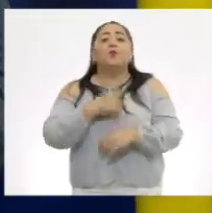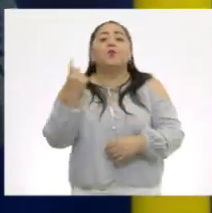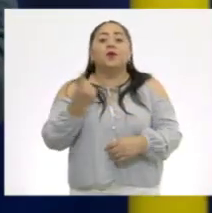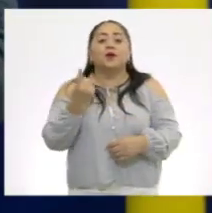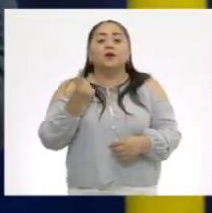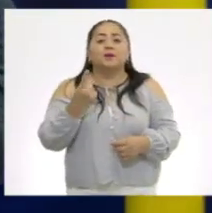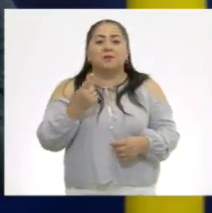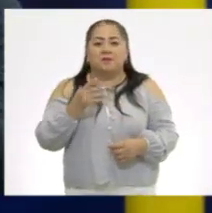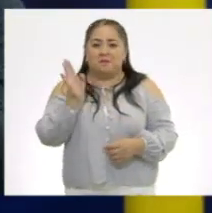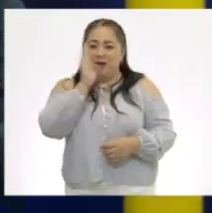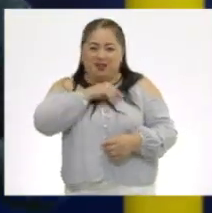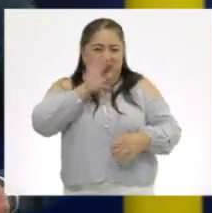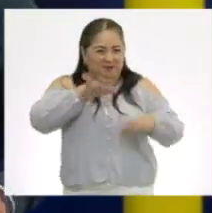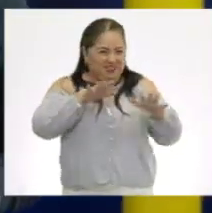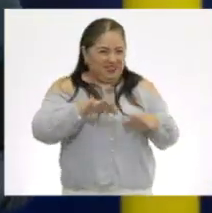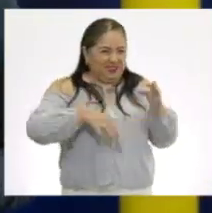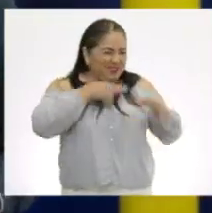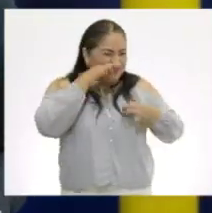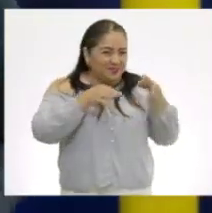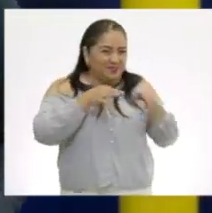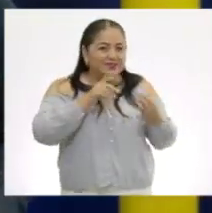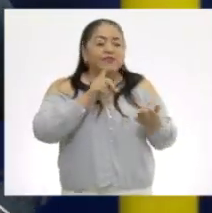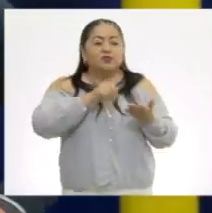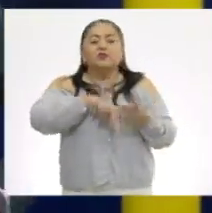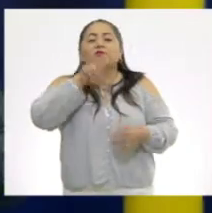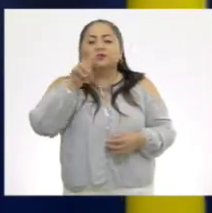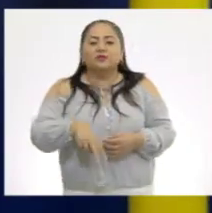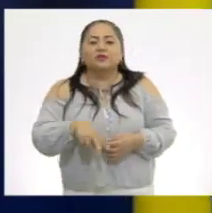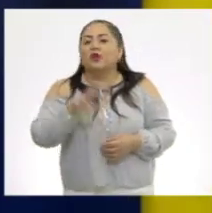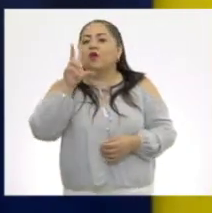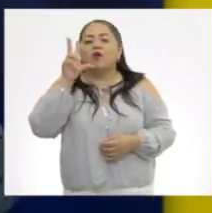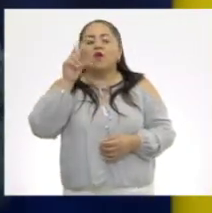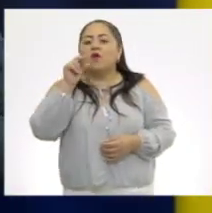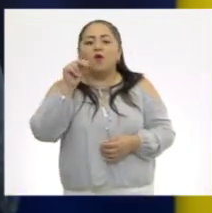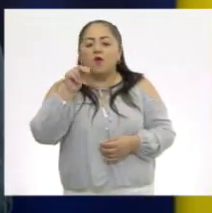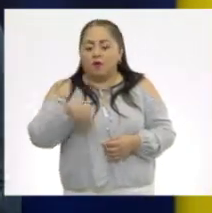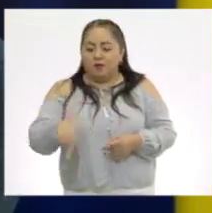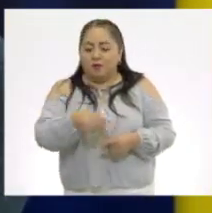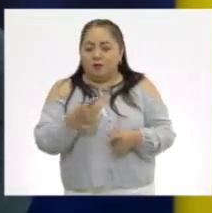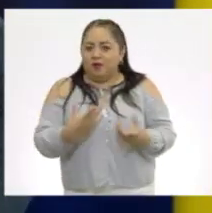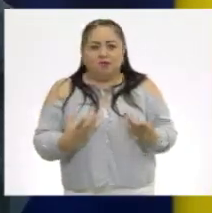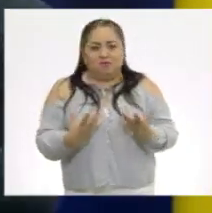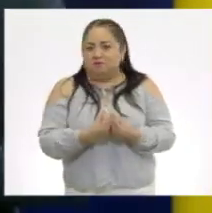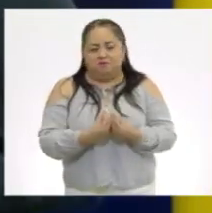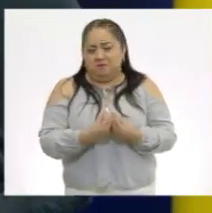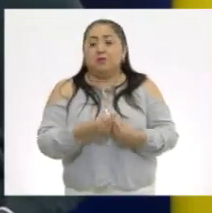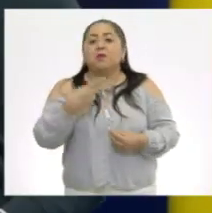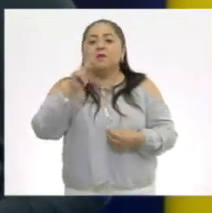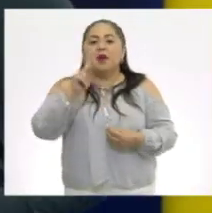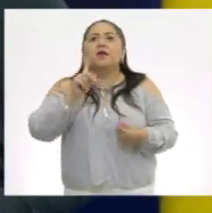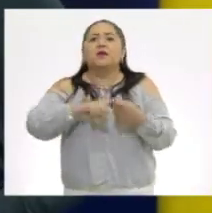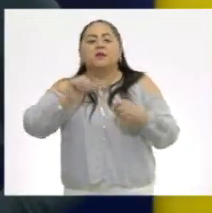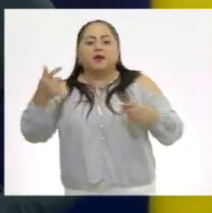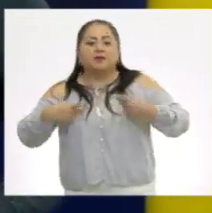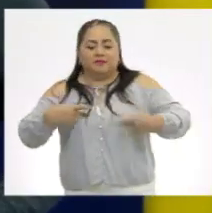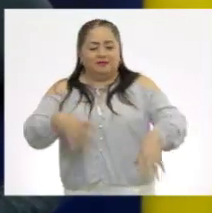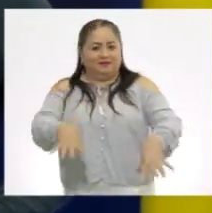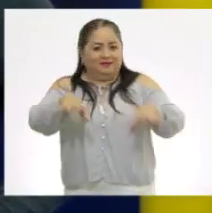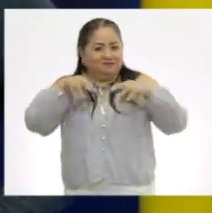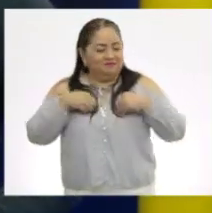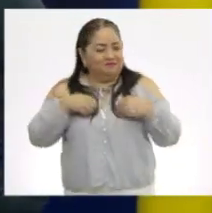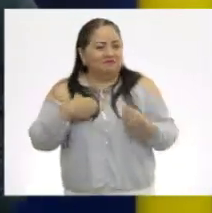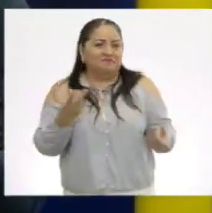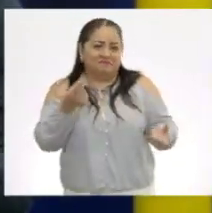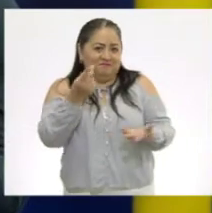malas noticias eran en realidad que no iban a estar conmigo, pero consiguieron a quien los